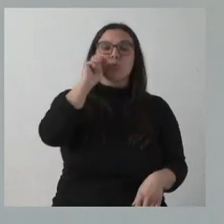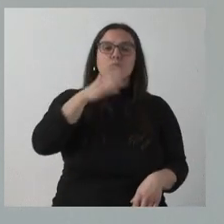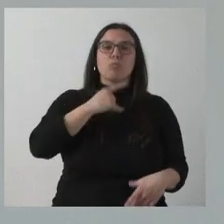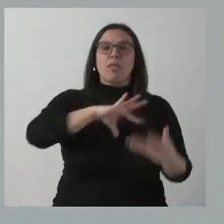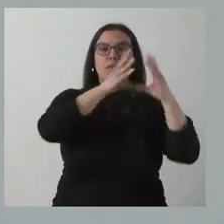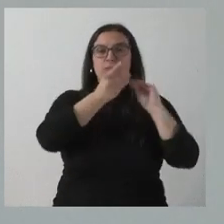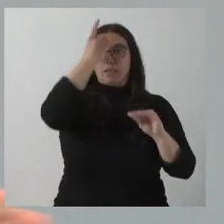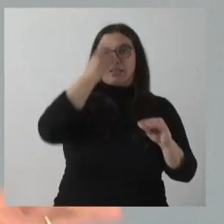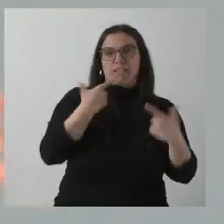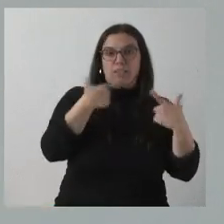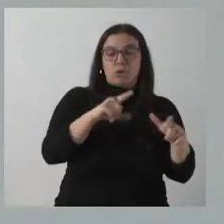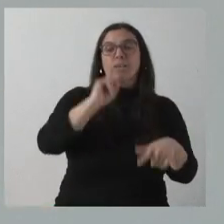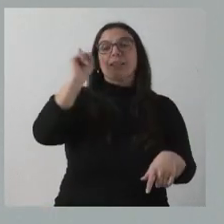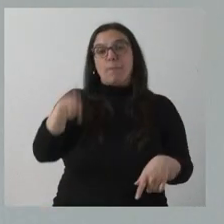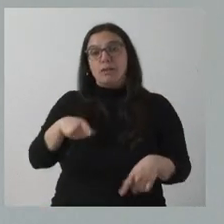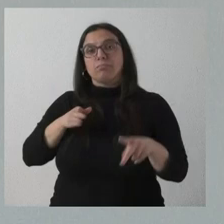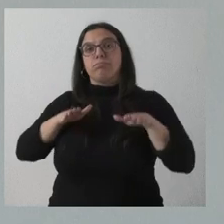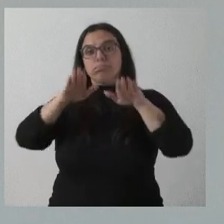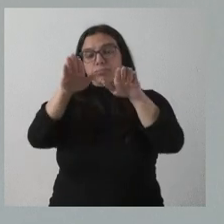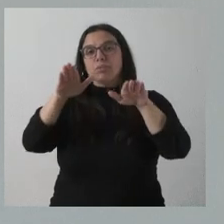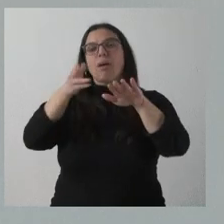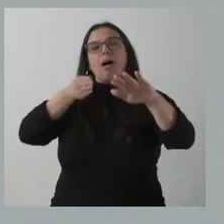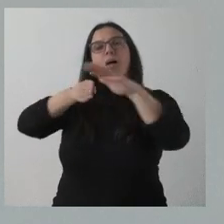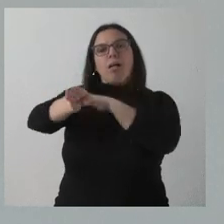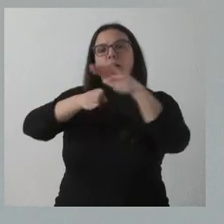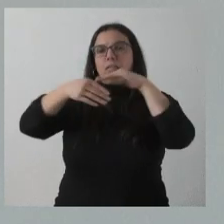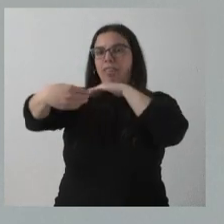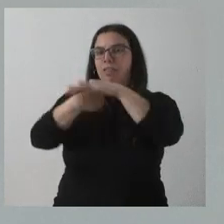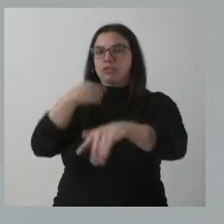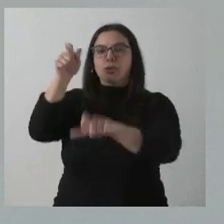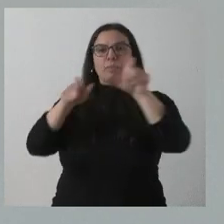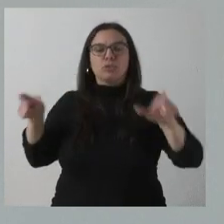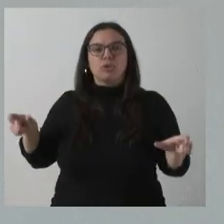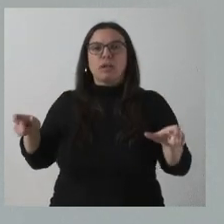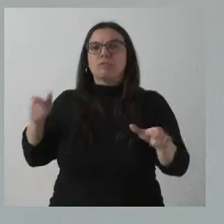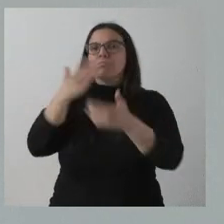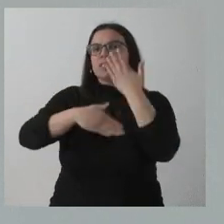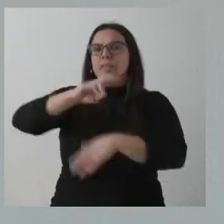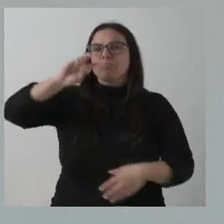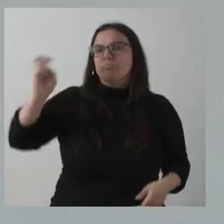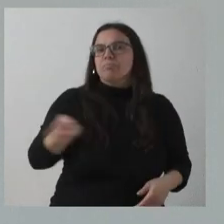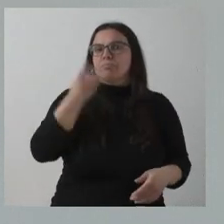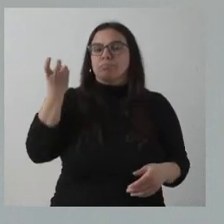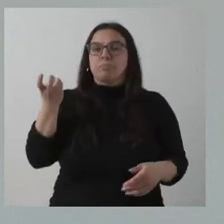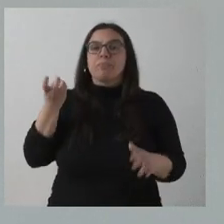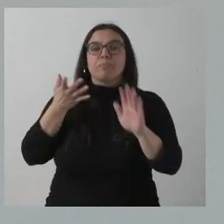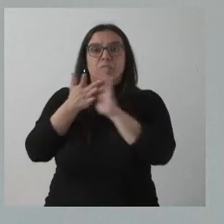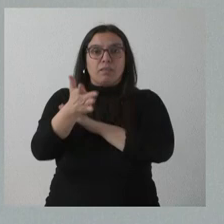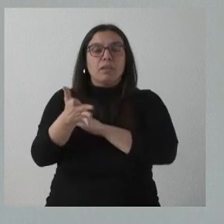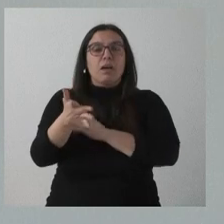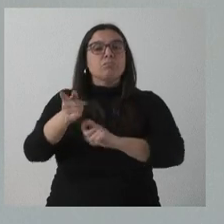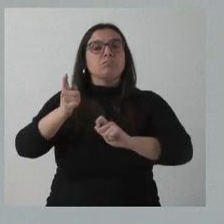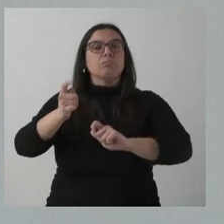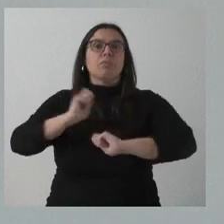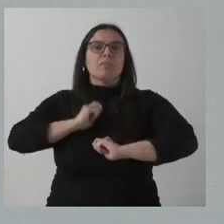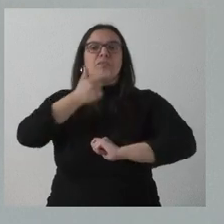del sector, pero también su acceso por parte de las personas con algún tipo de discapacidad, lo que nos va a permitir también avanzar en